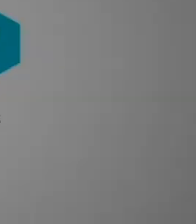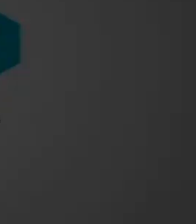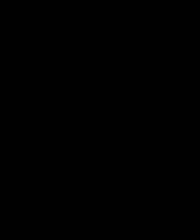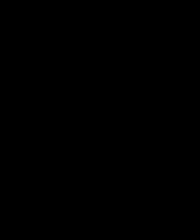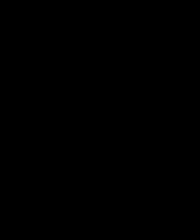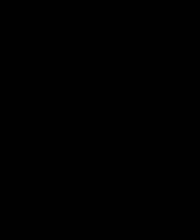ver video